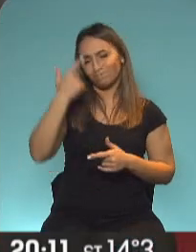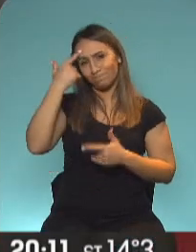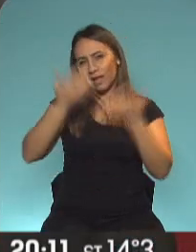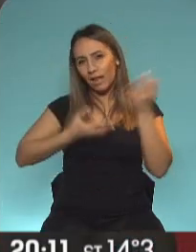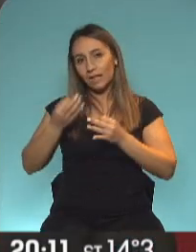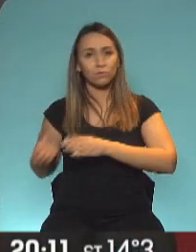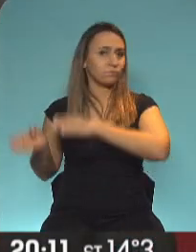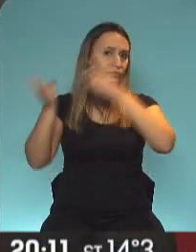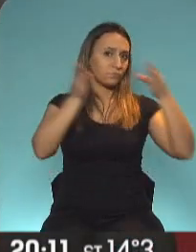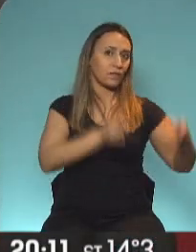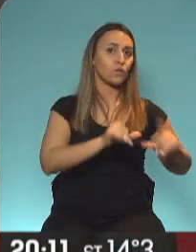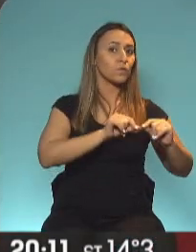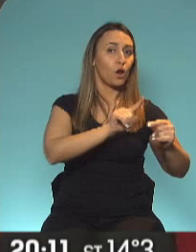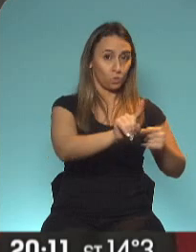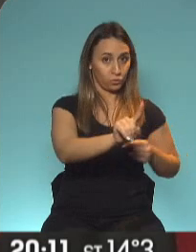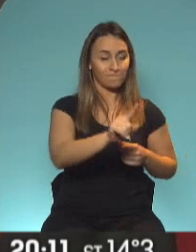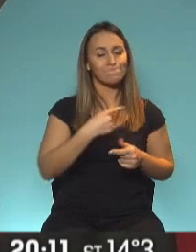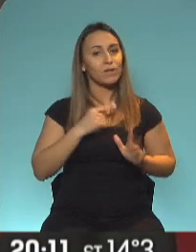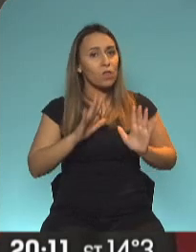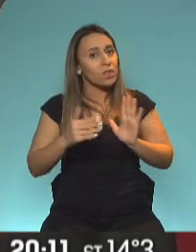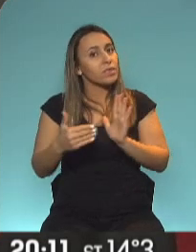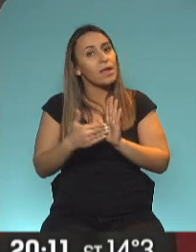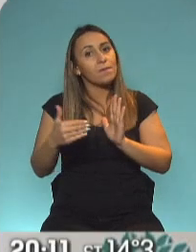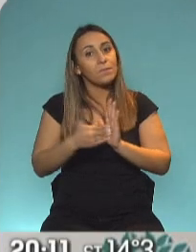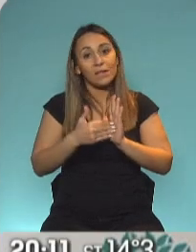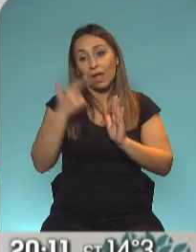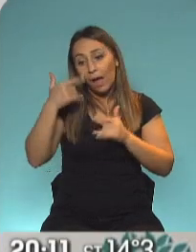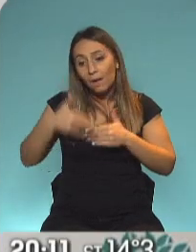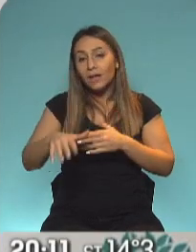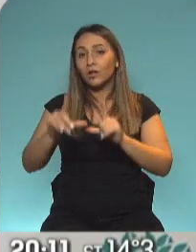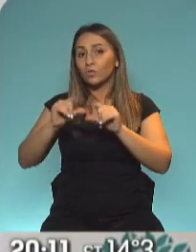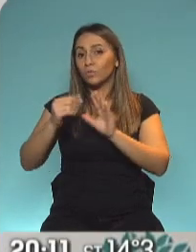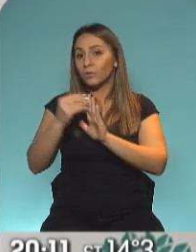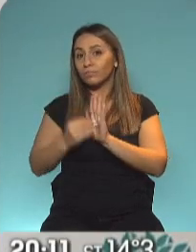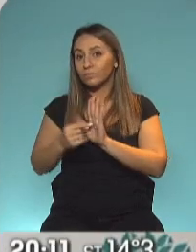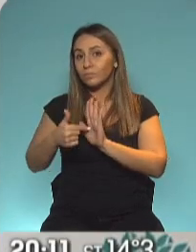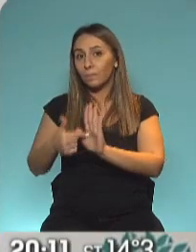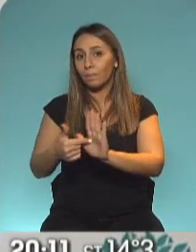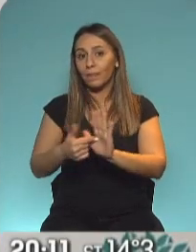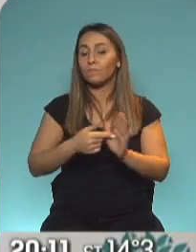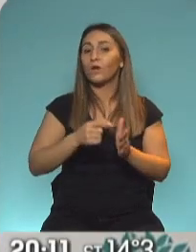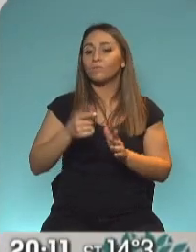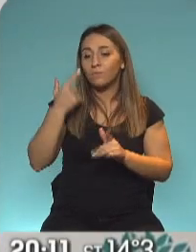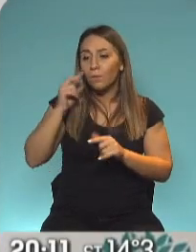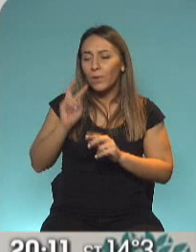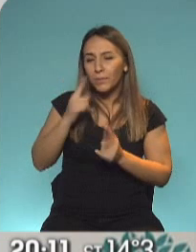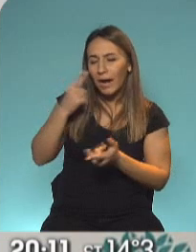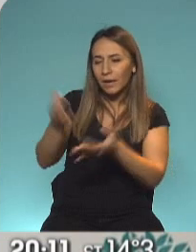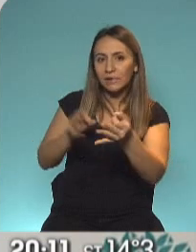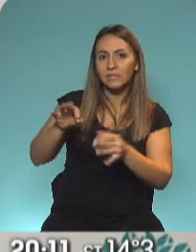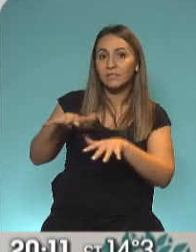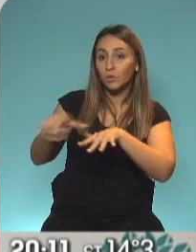estudiando, dependiendo de cómo vayamos funcionando con este indicador, qué tipo de medida tenemos que tomar. Ahora